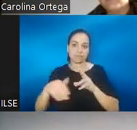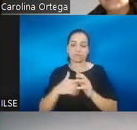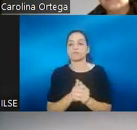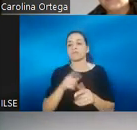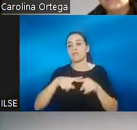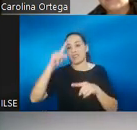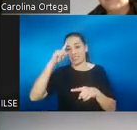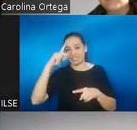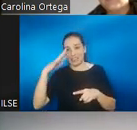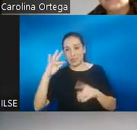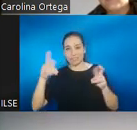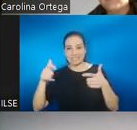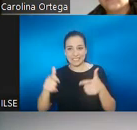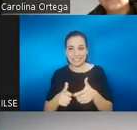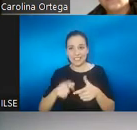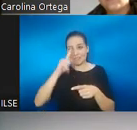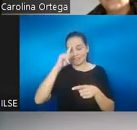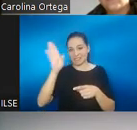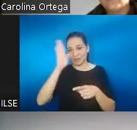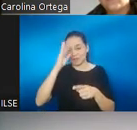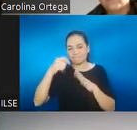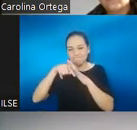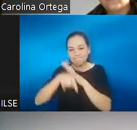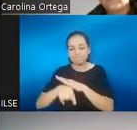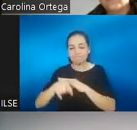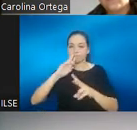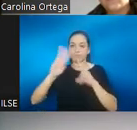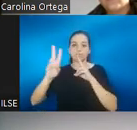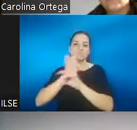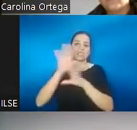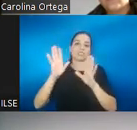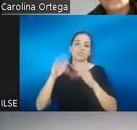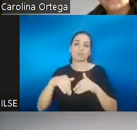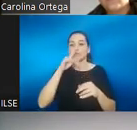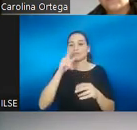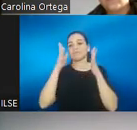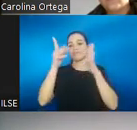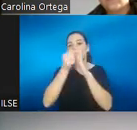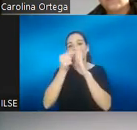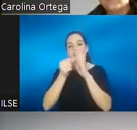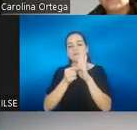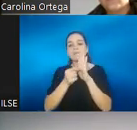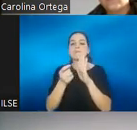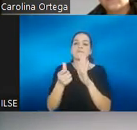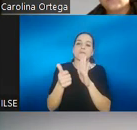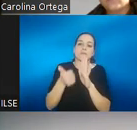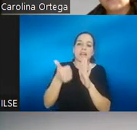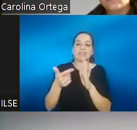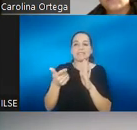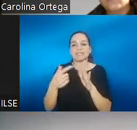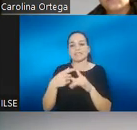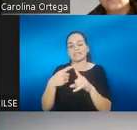neurodegenerativas, no están tan estudiadas. Y por eso los grados de recomendaciones o de evidencia son muy bajos.